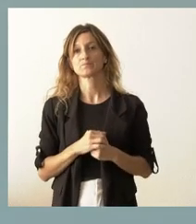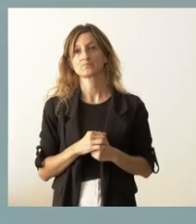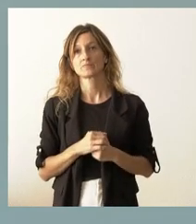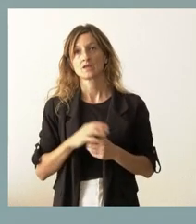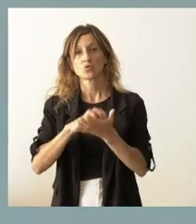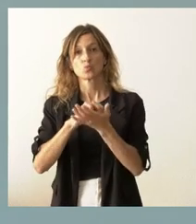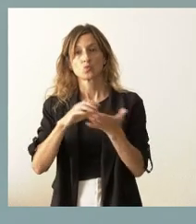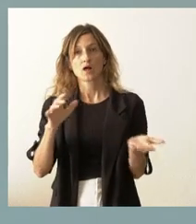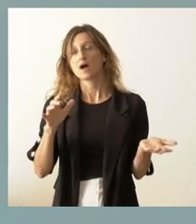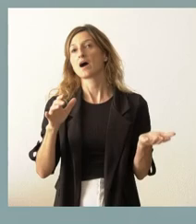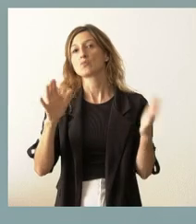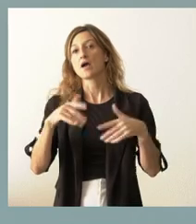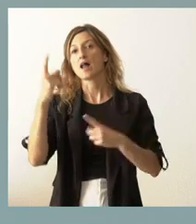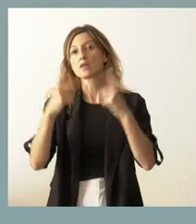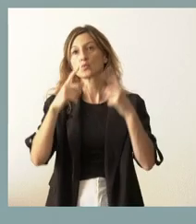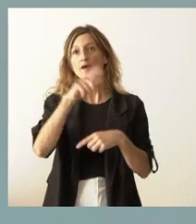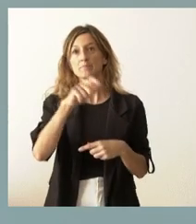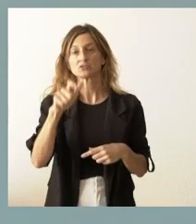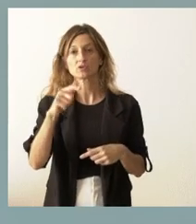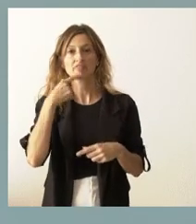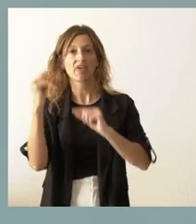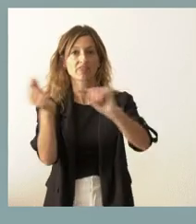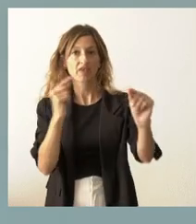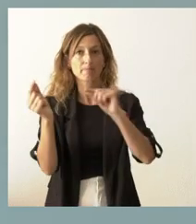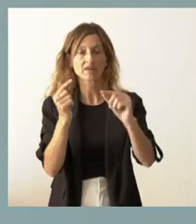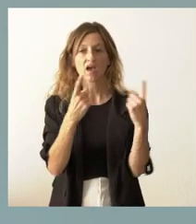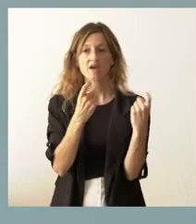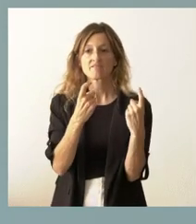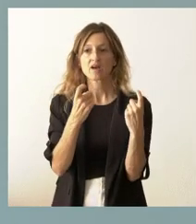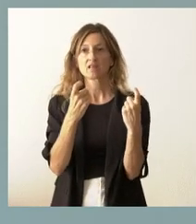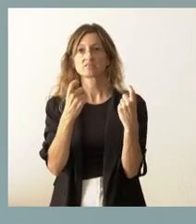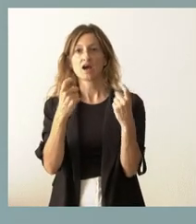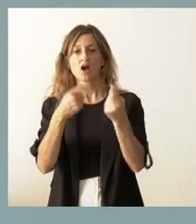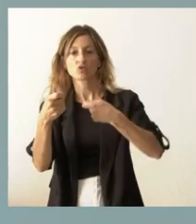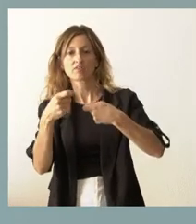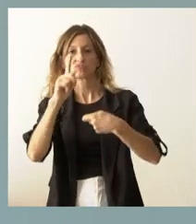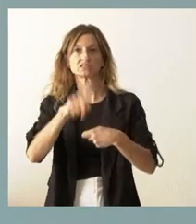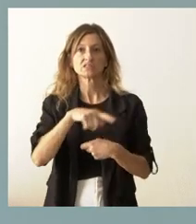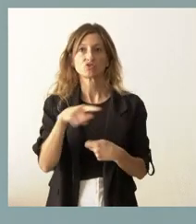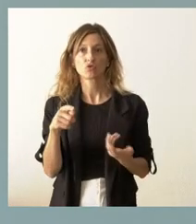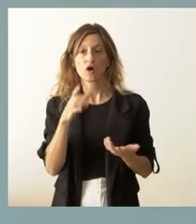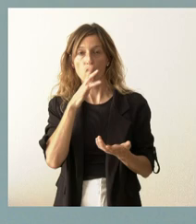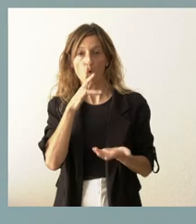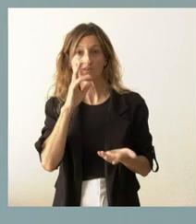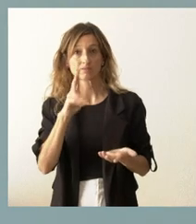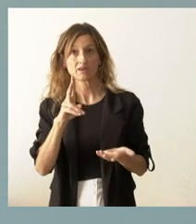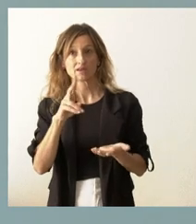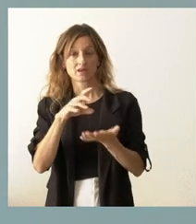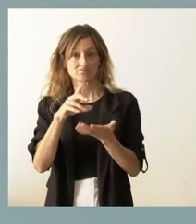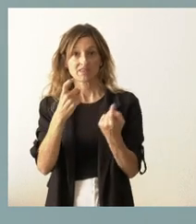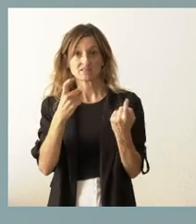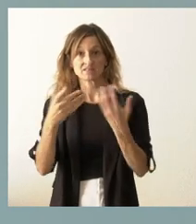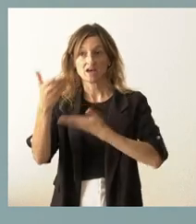cuando en aquel momento alguna persona entró en el debate de si era necesaria esa mayor coordinación o no? ¿Quién pone en duda hoy la necesidad de la mayor